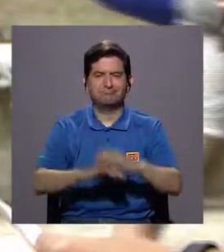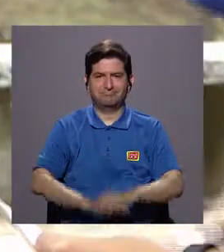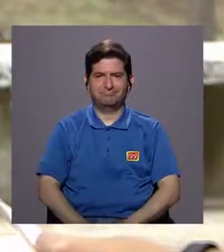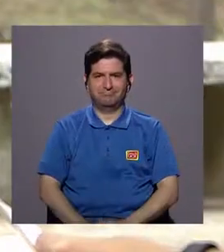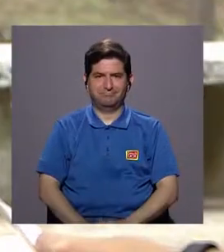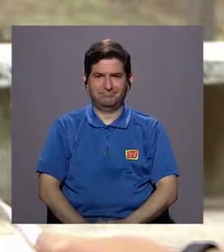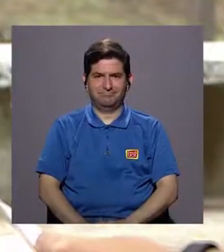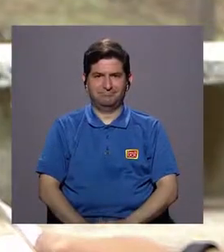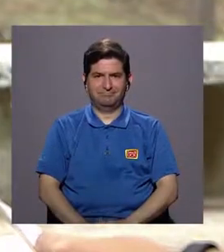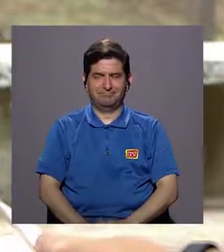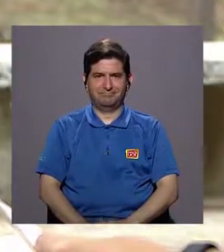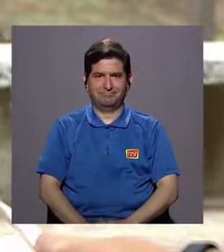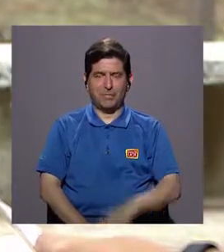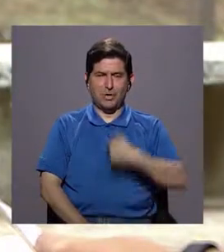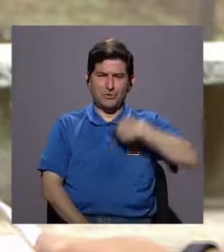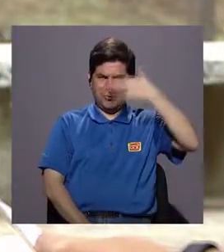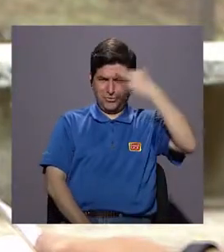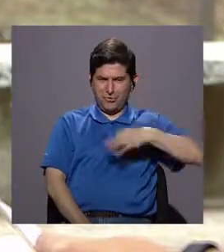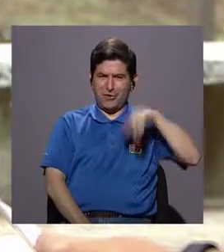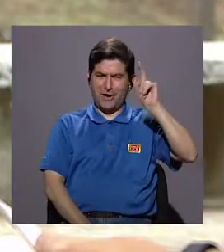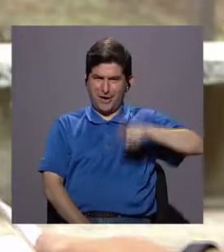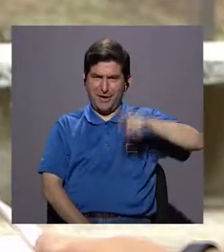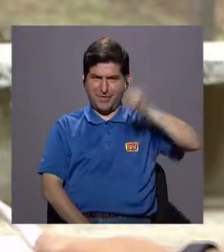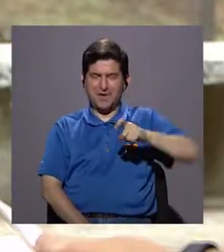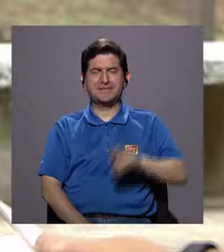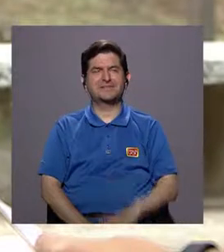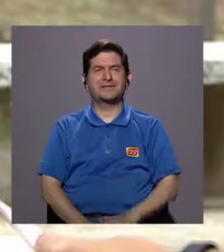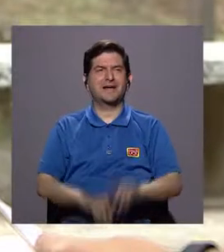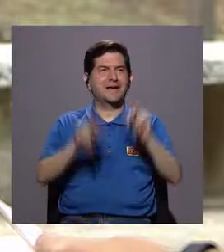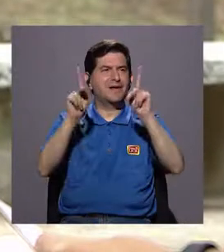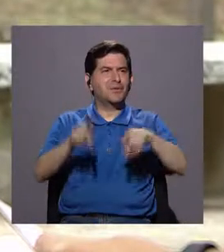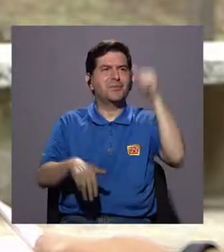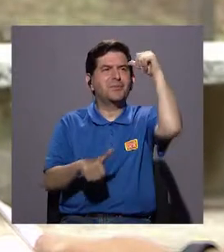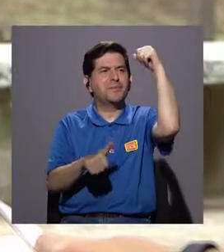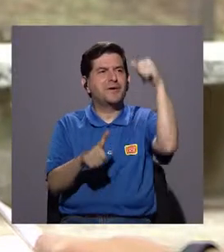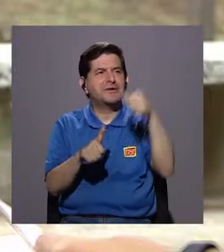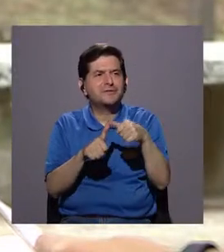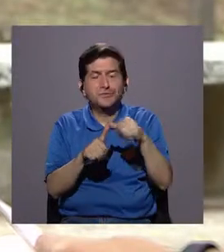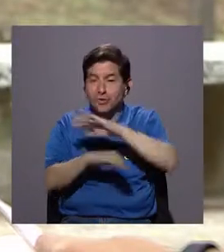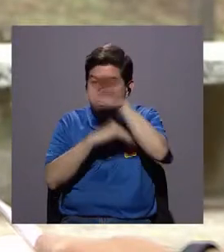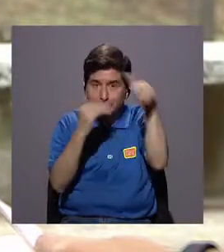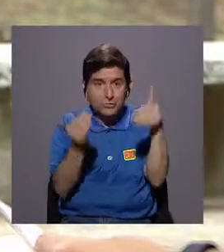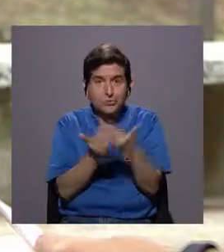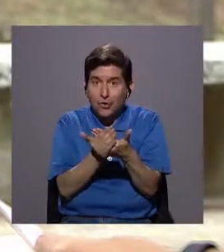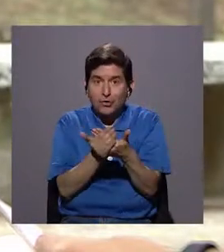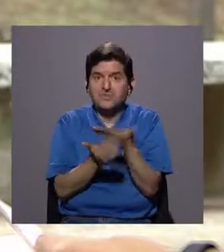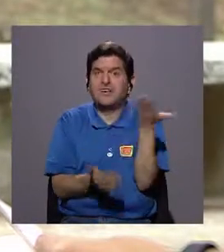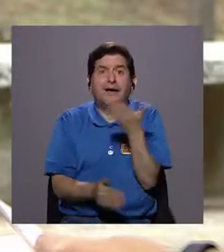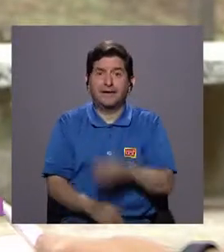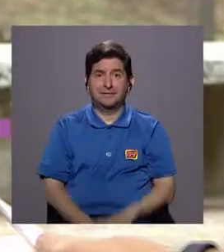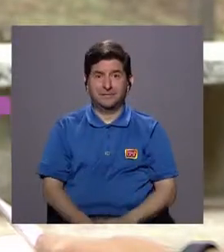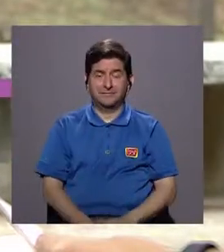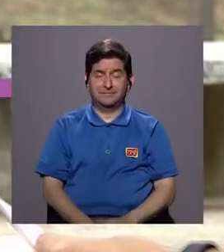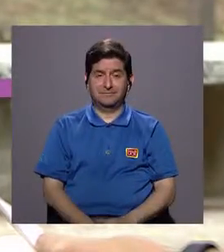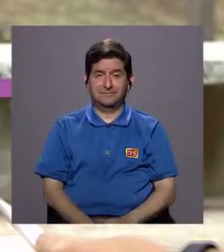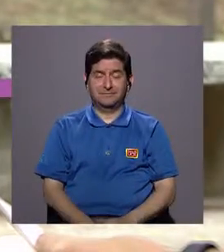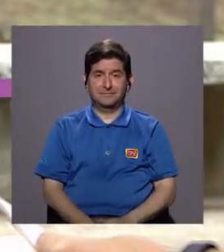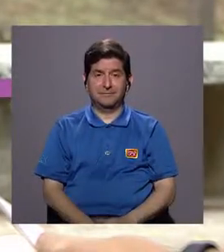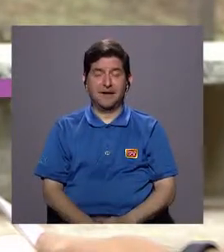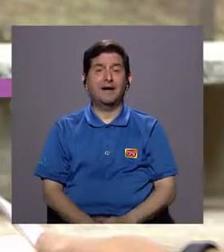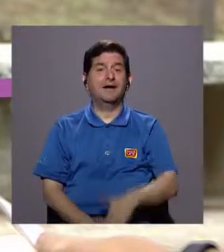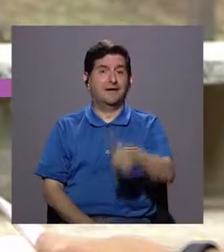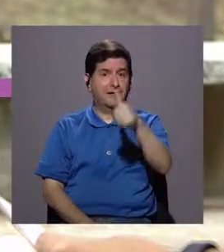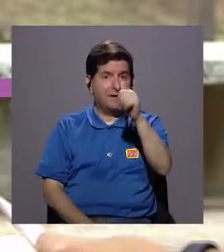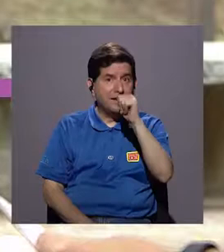Entonces, lo que yo considero que debe quedar en la cabeza o en el pensamiento de todas y todas es eso, que el